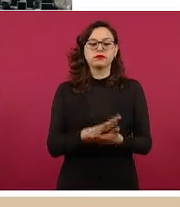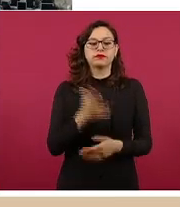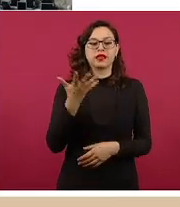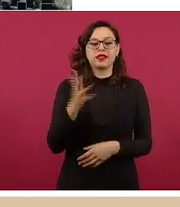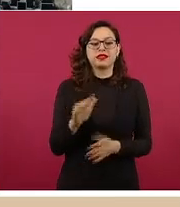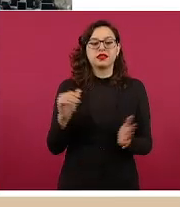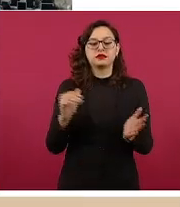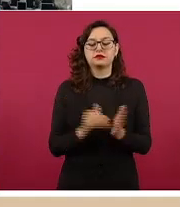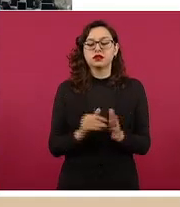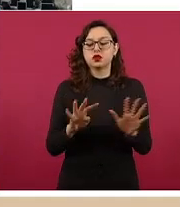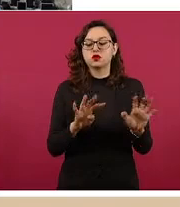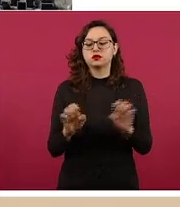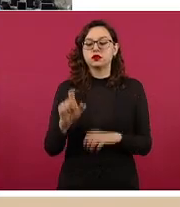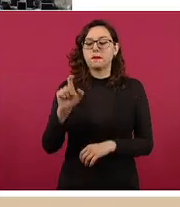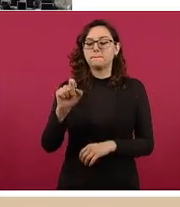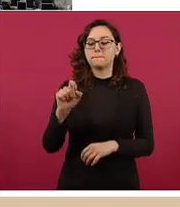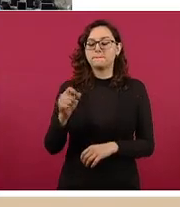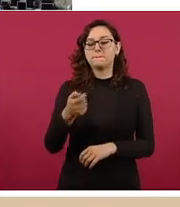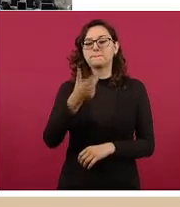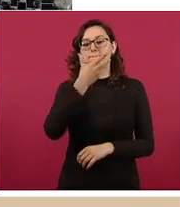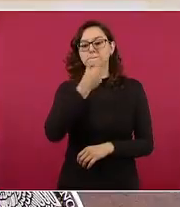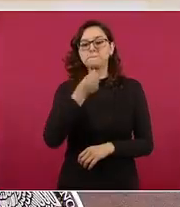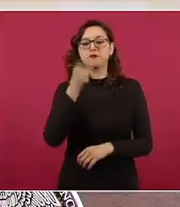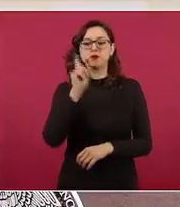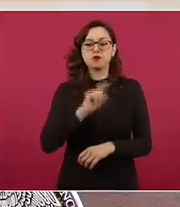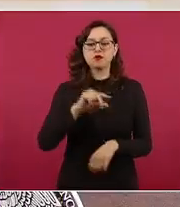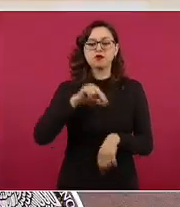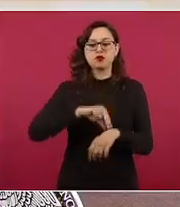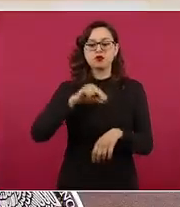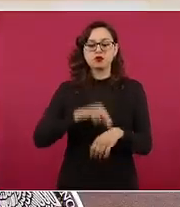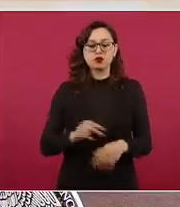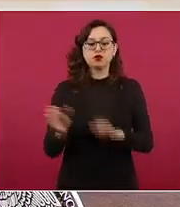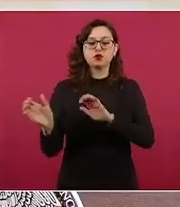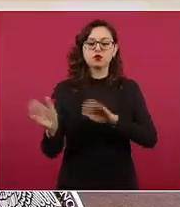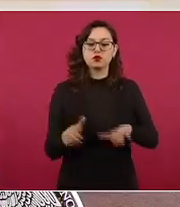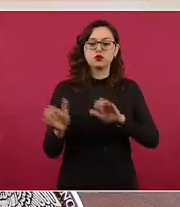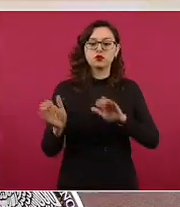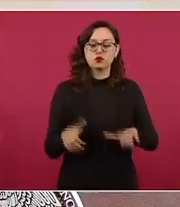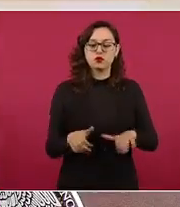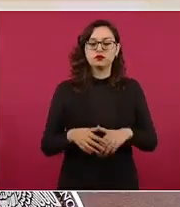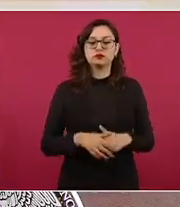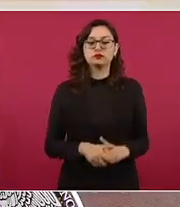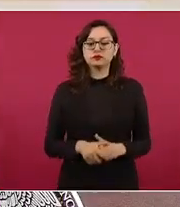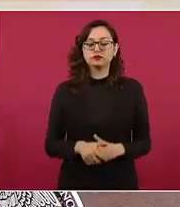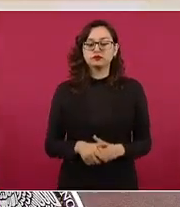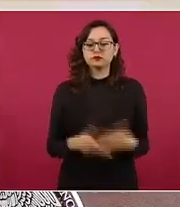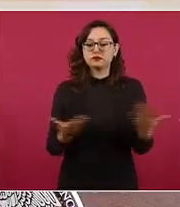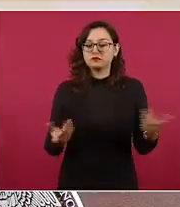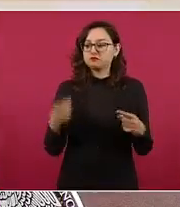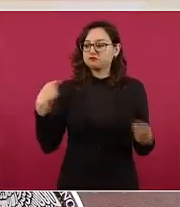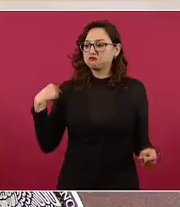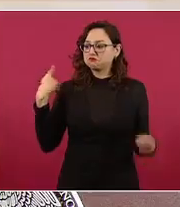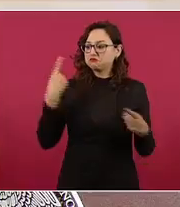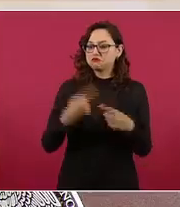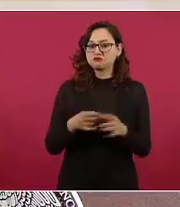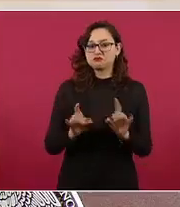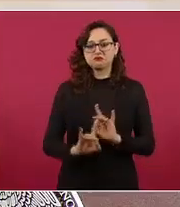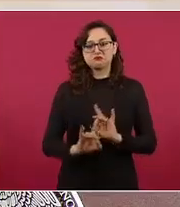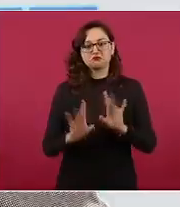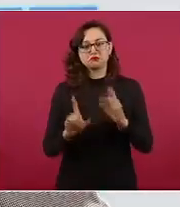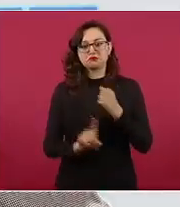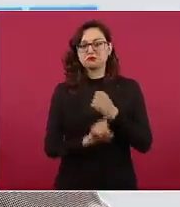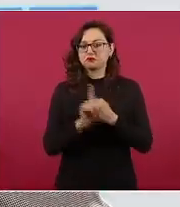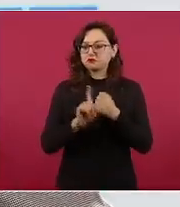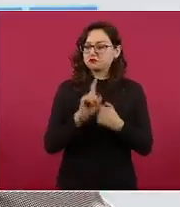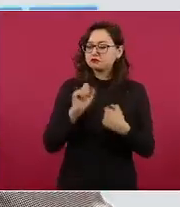920 médicos y médicas. Hasta hoy no se ha presentado ningún incidente, todo ha sido